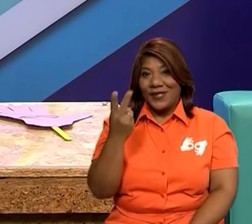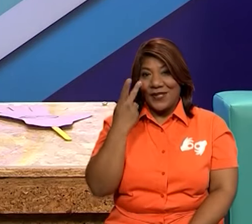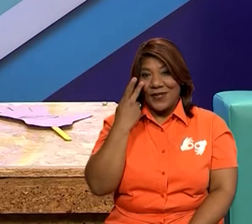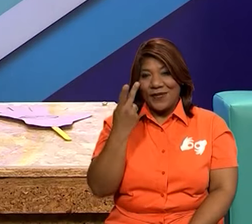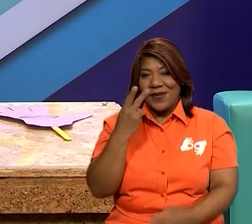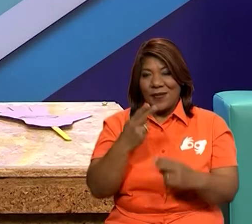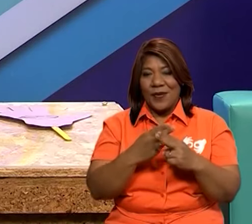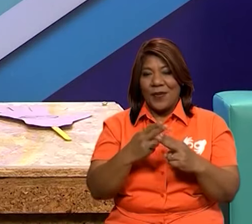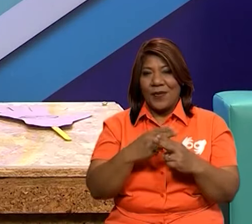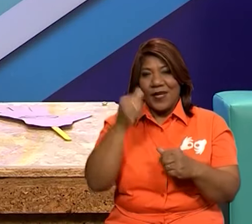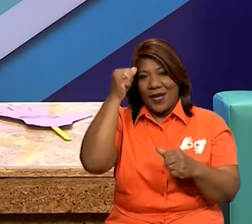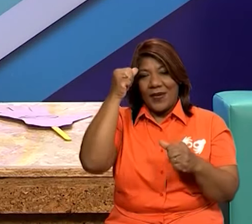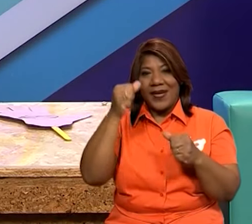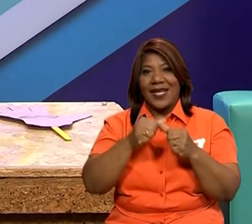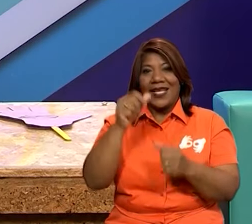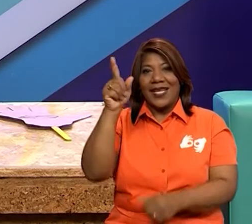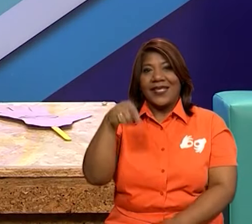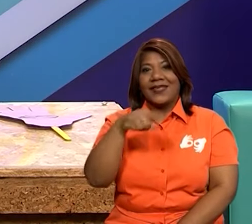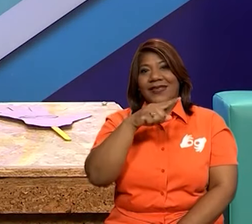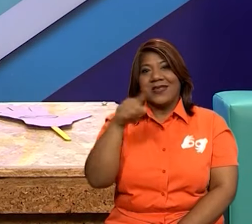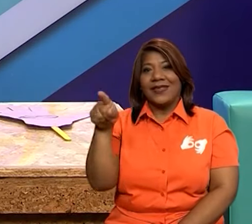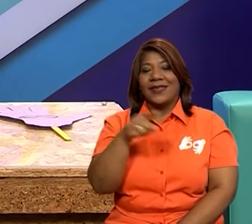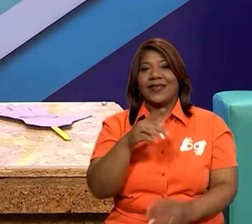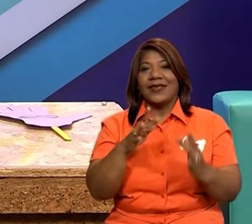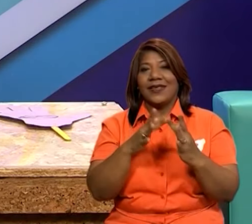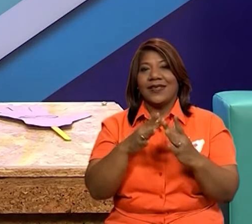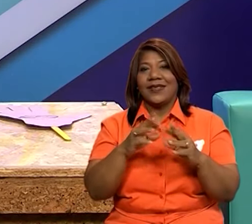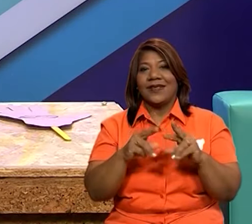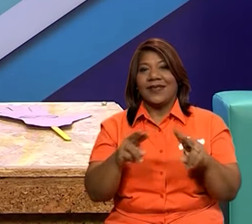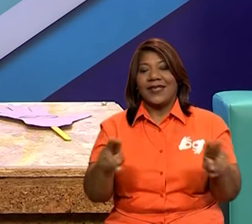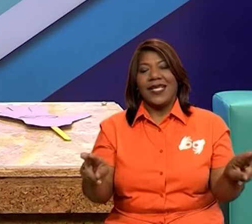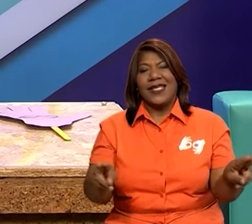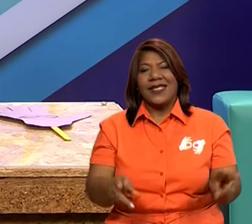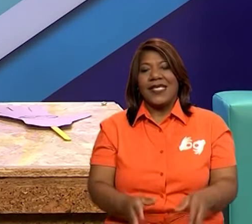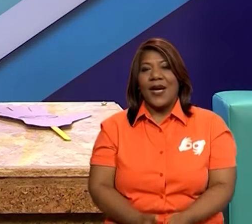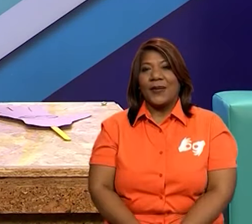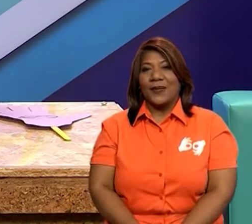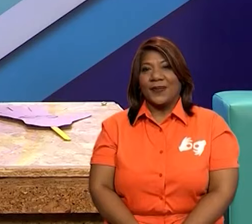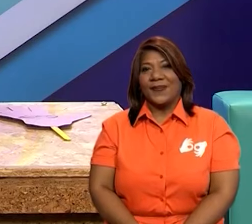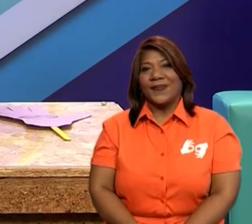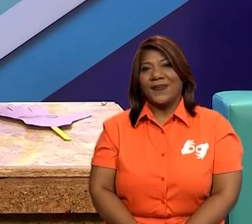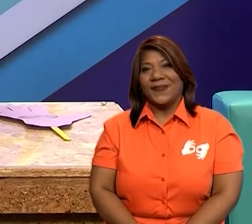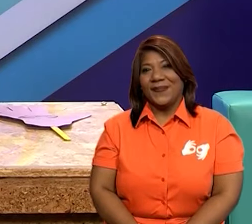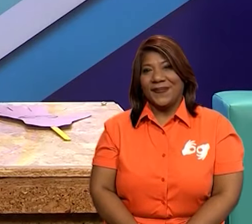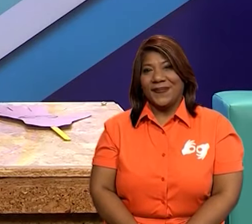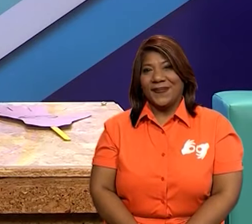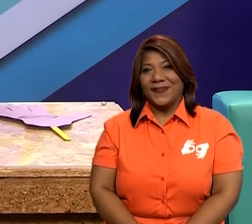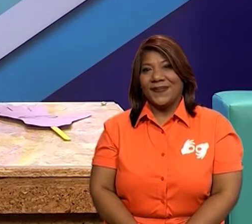Y recuerda que la estrella se conecta con la diversidad. ¡Chao! ¡Chao!